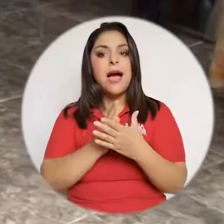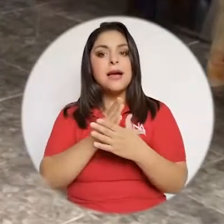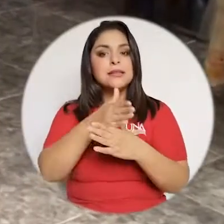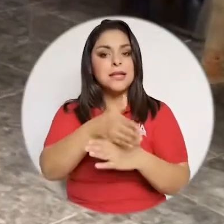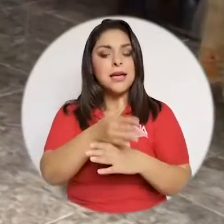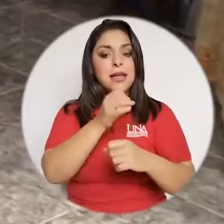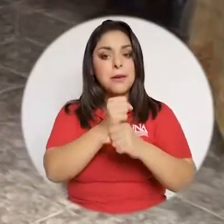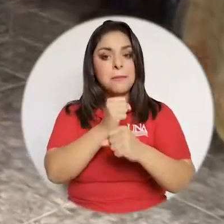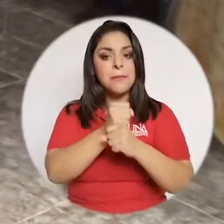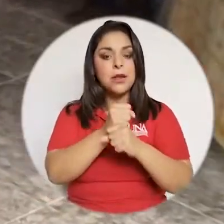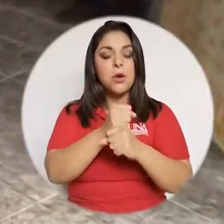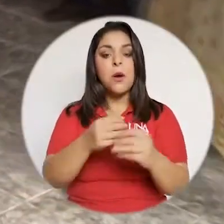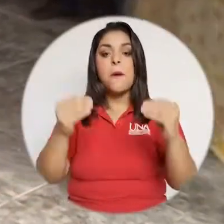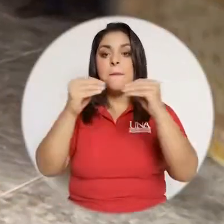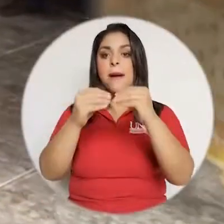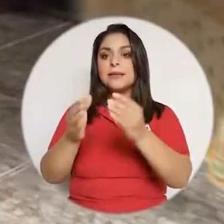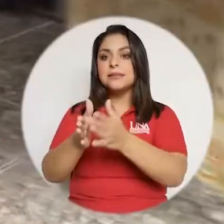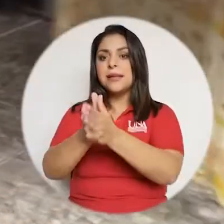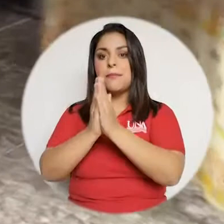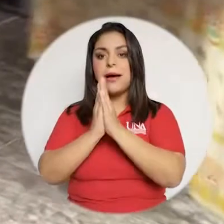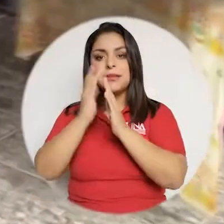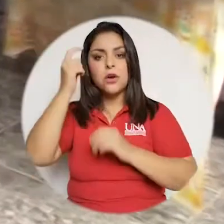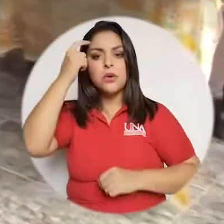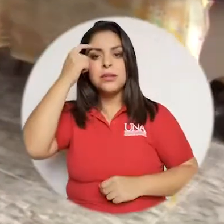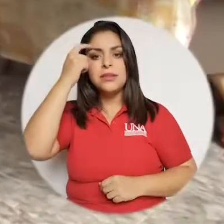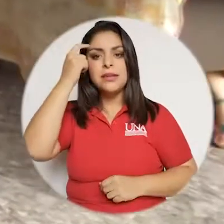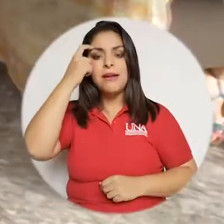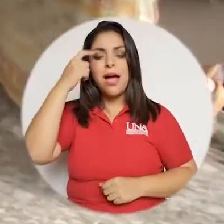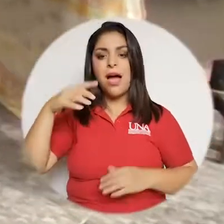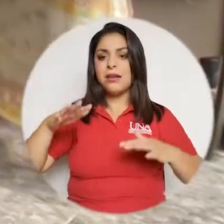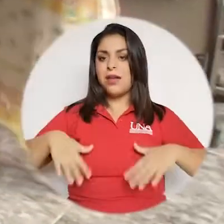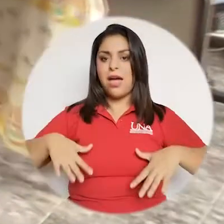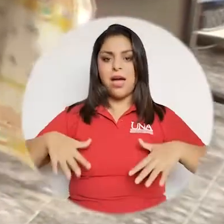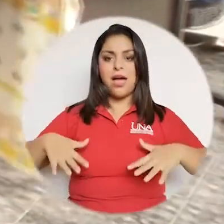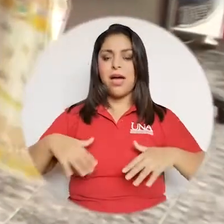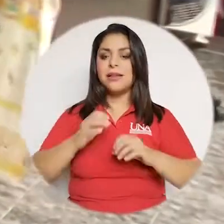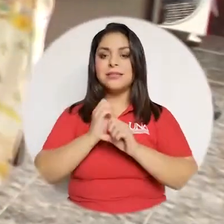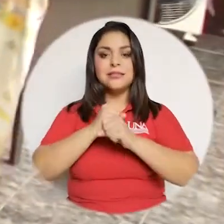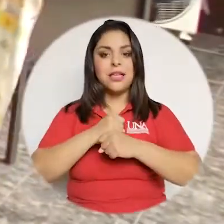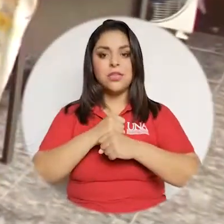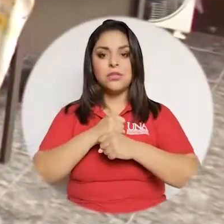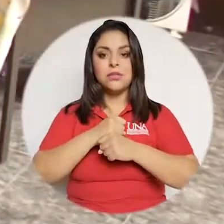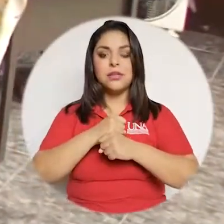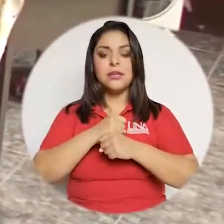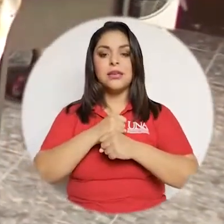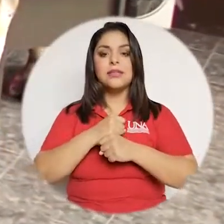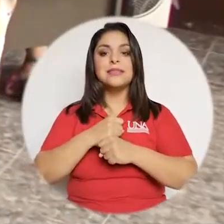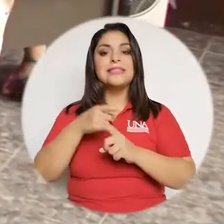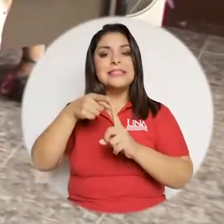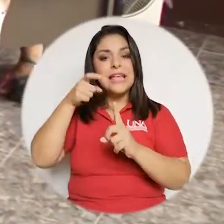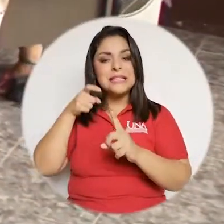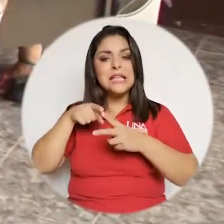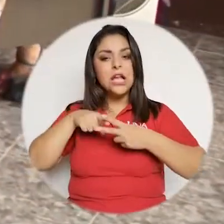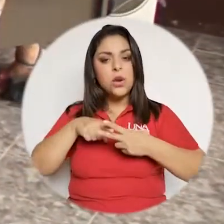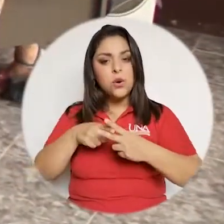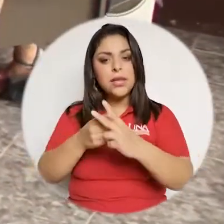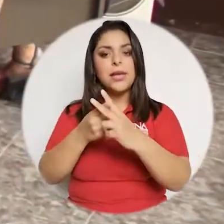la posibilidad de acceder a empleos de mayor demanda cognitiva si no lo estamos haciendo